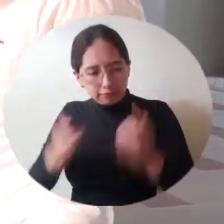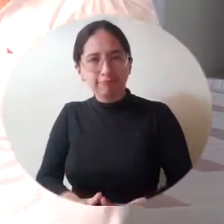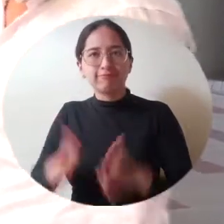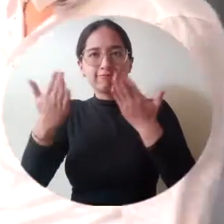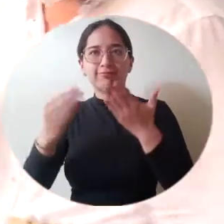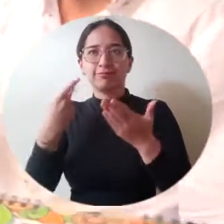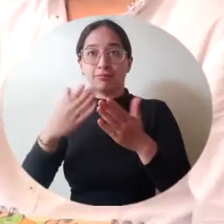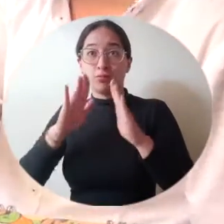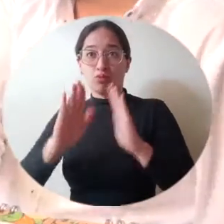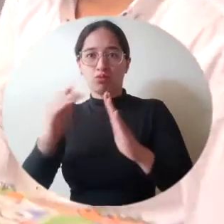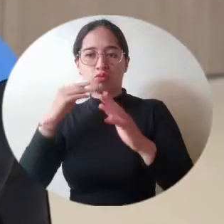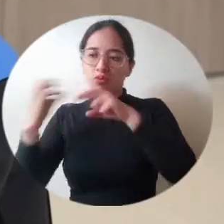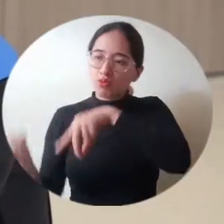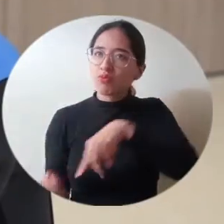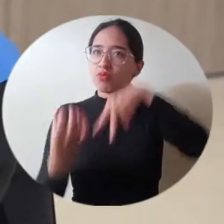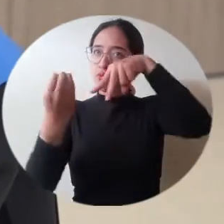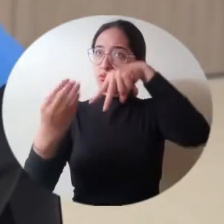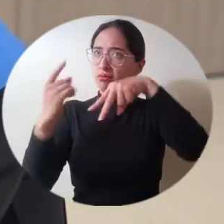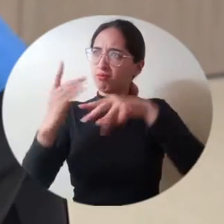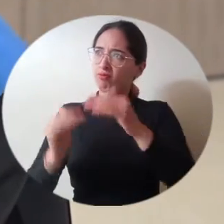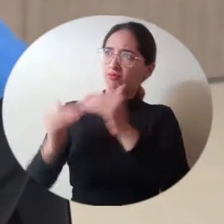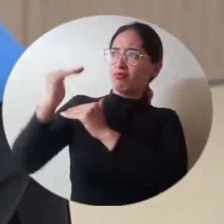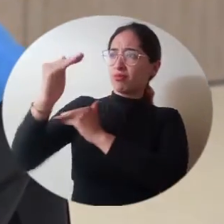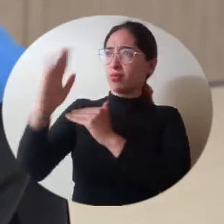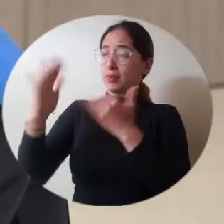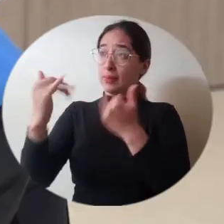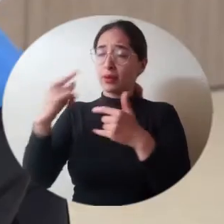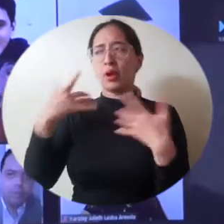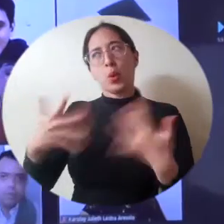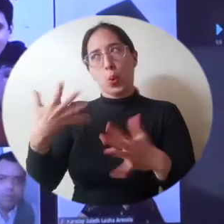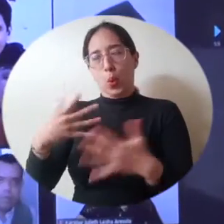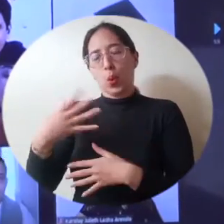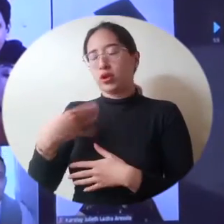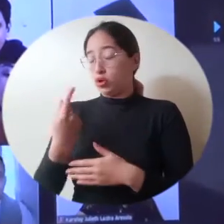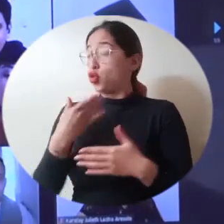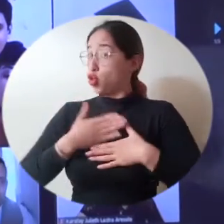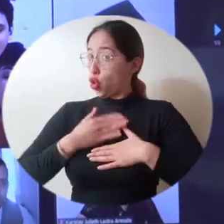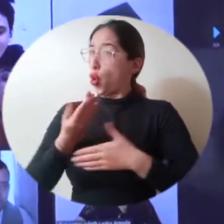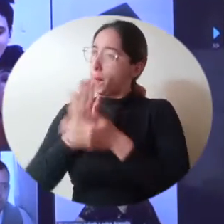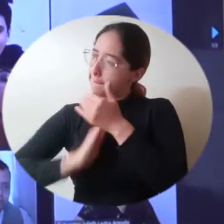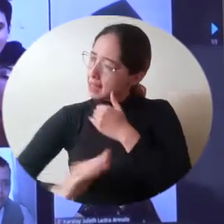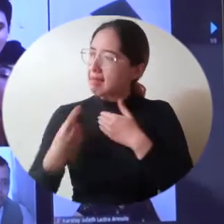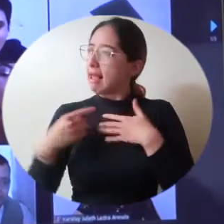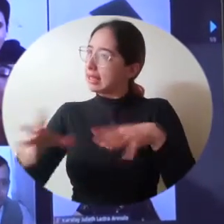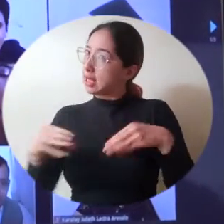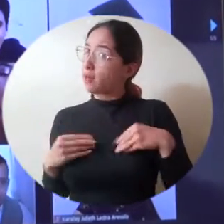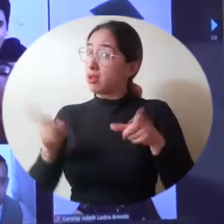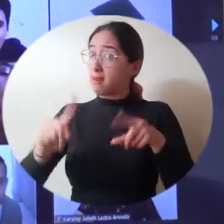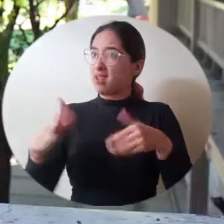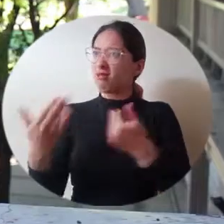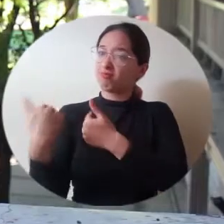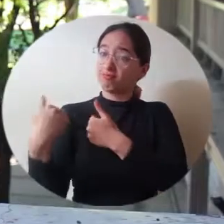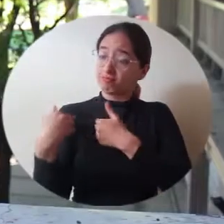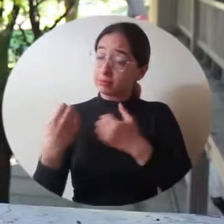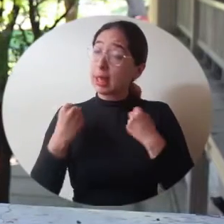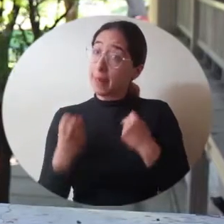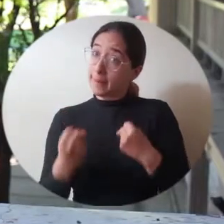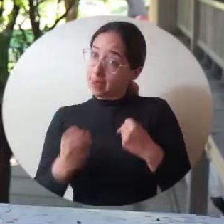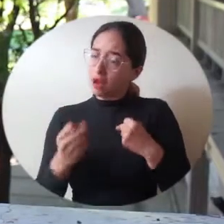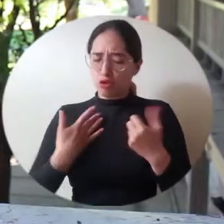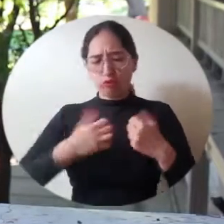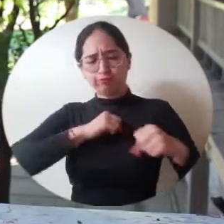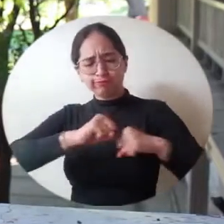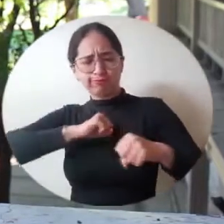calidad de la educación superior. Lo recibo con mucha humildad, pero con mucha responsabilidad de seguir trabajando en las diferentes áreas